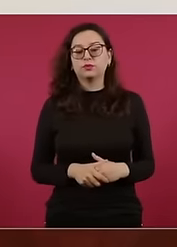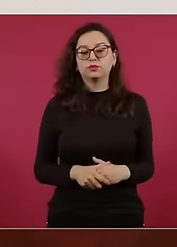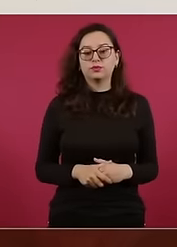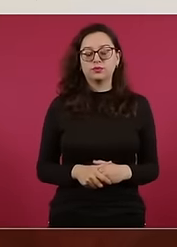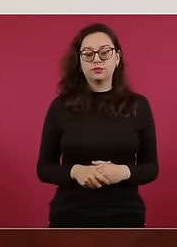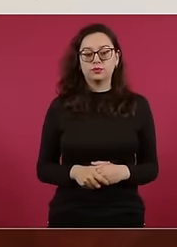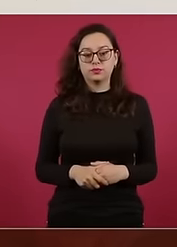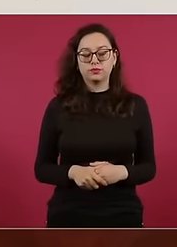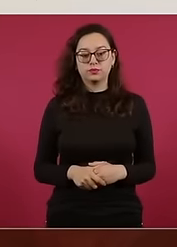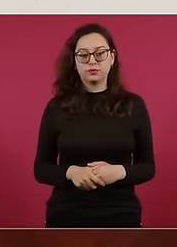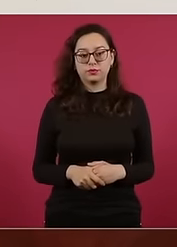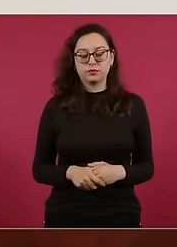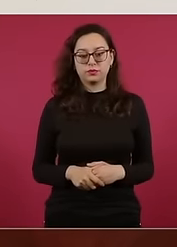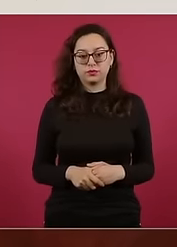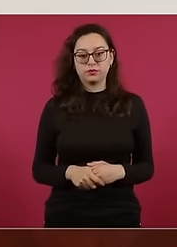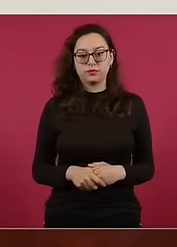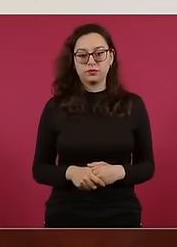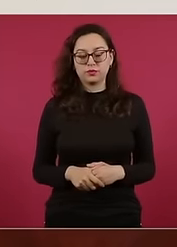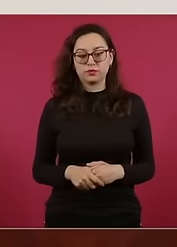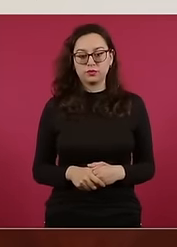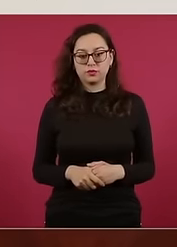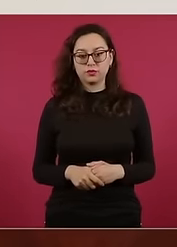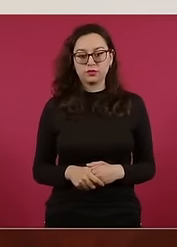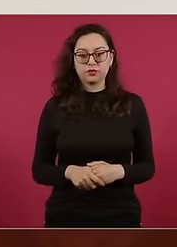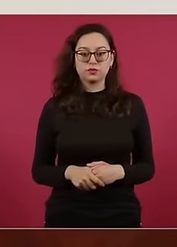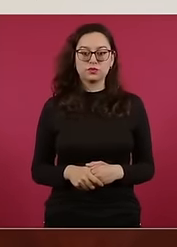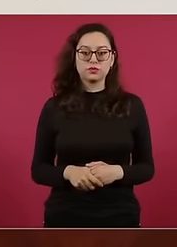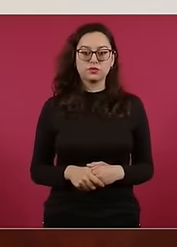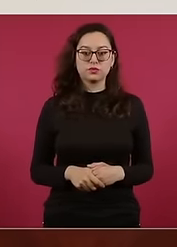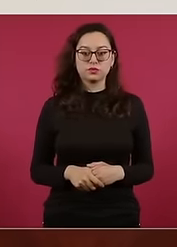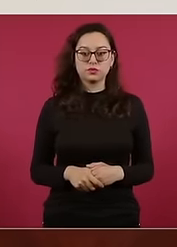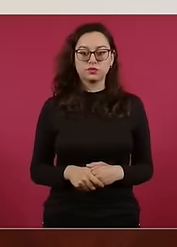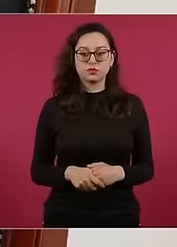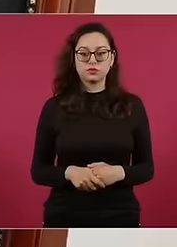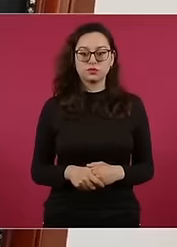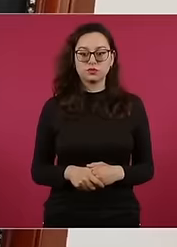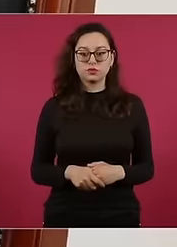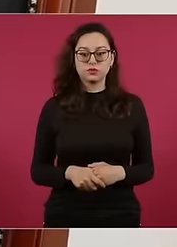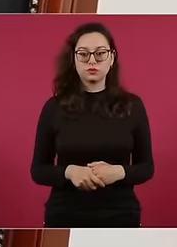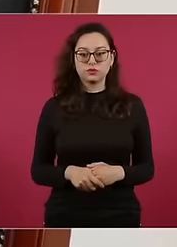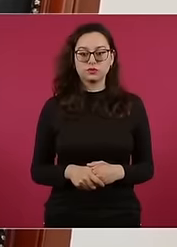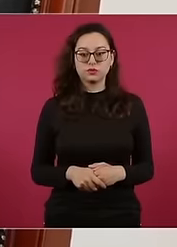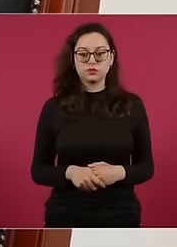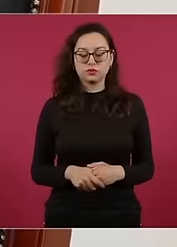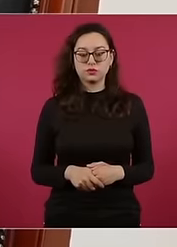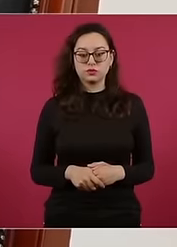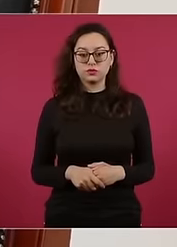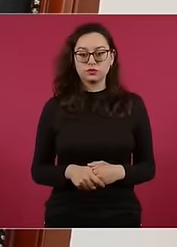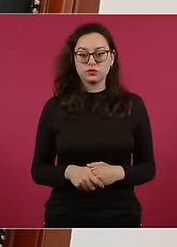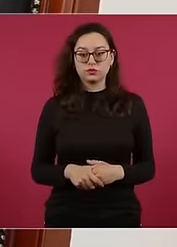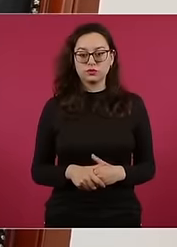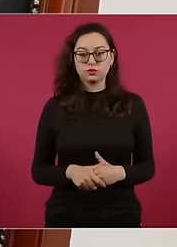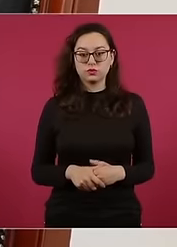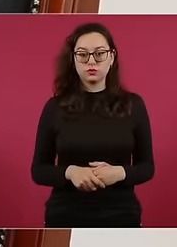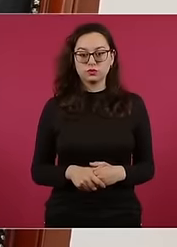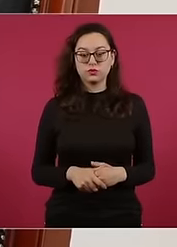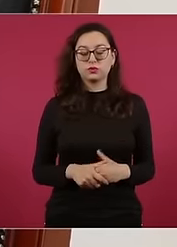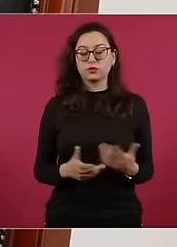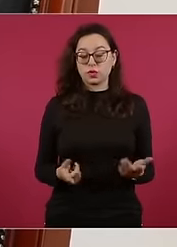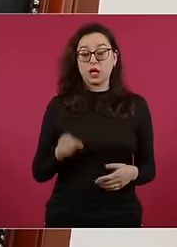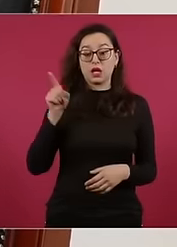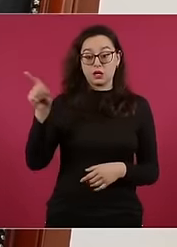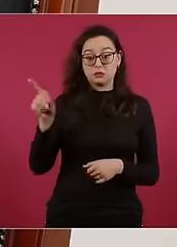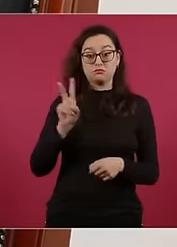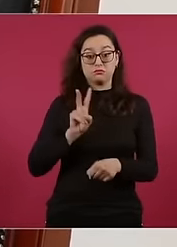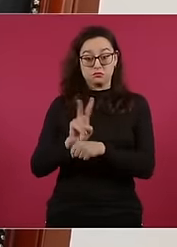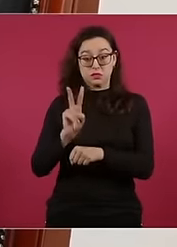Ya la autoridad electoral en Venezuela se